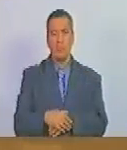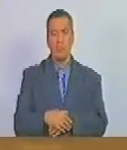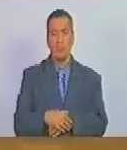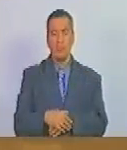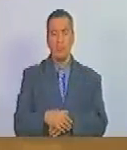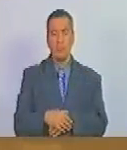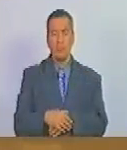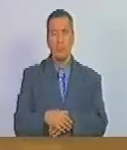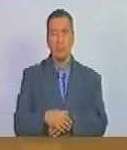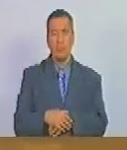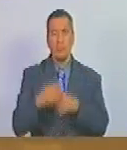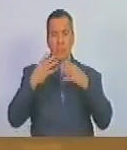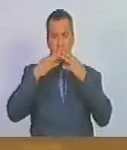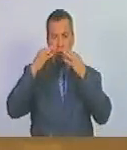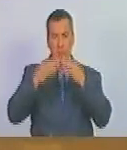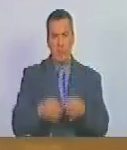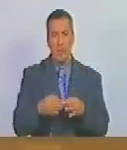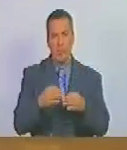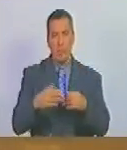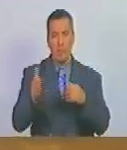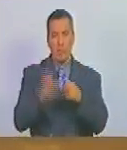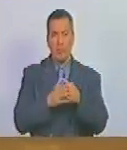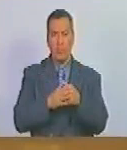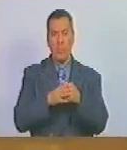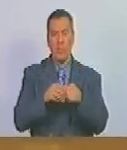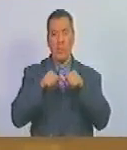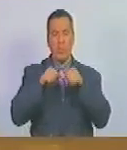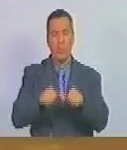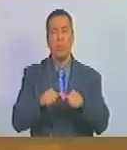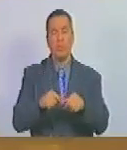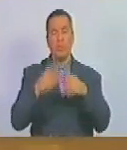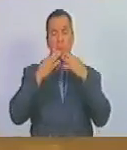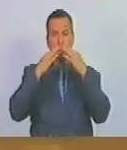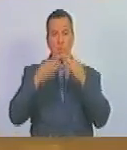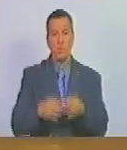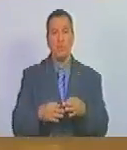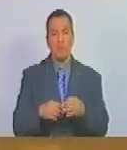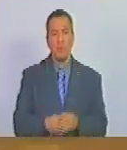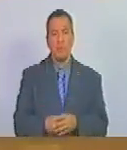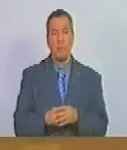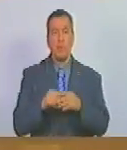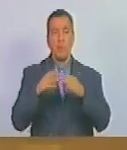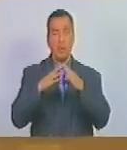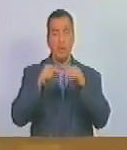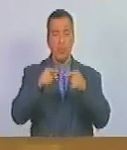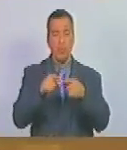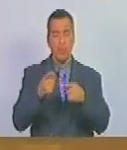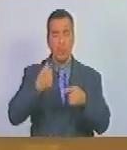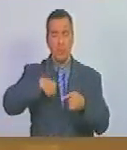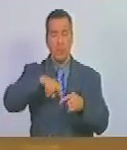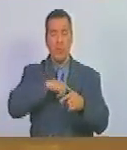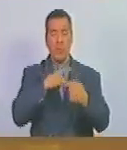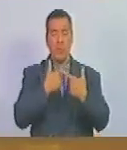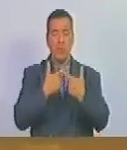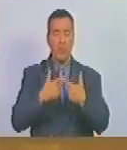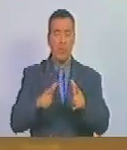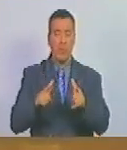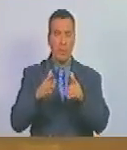que realmente selló definitivamente la independencia de nuestra patria,